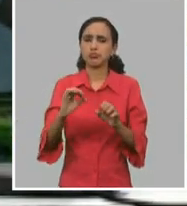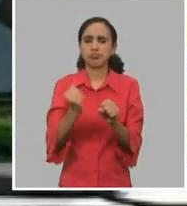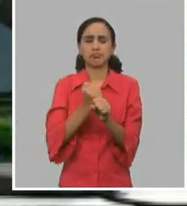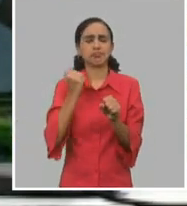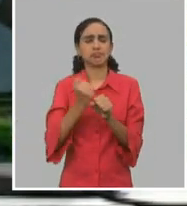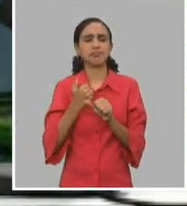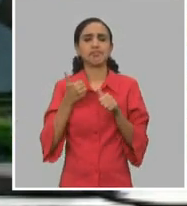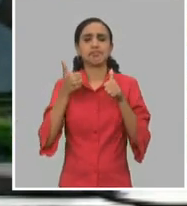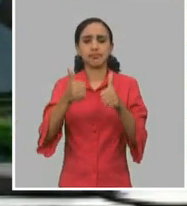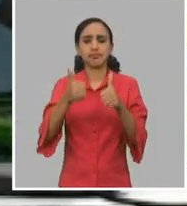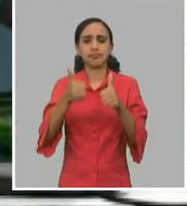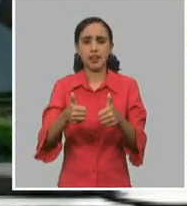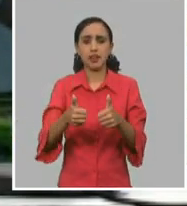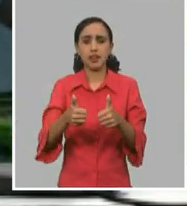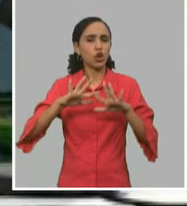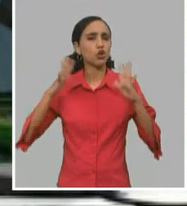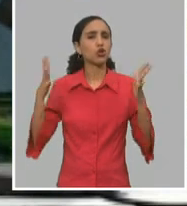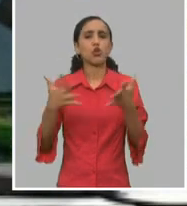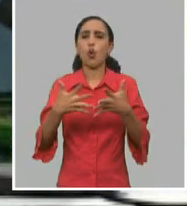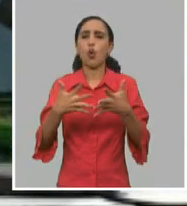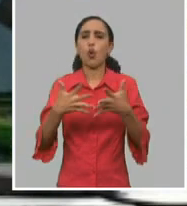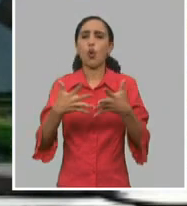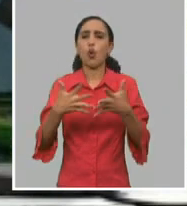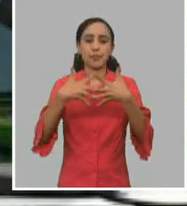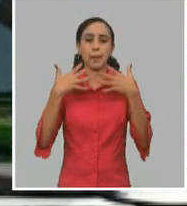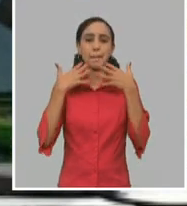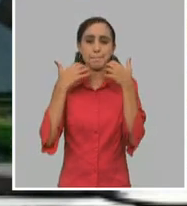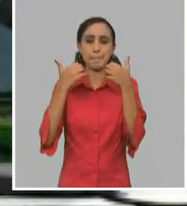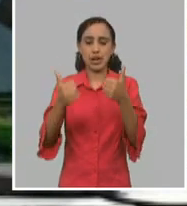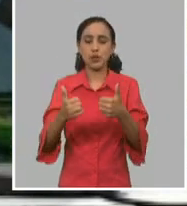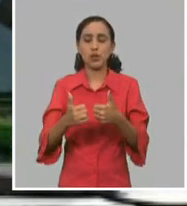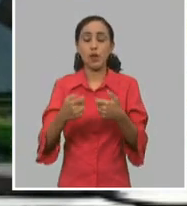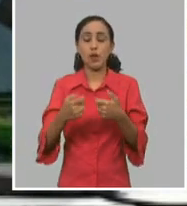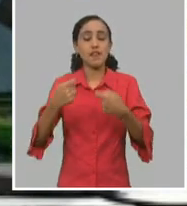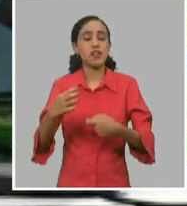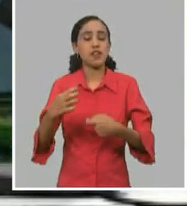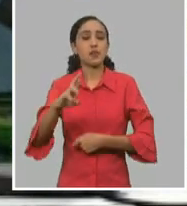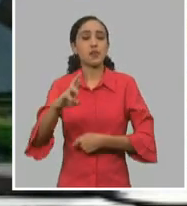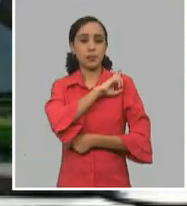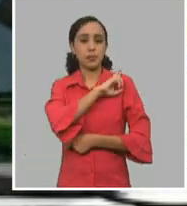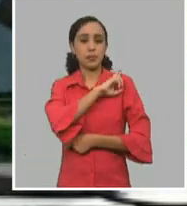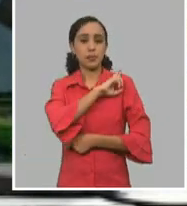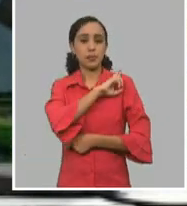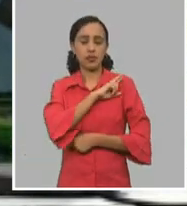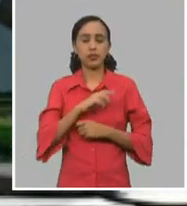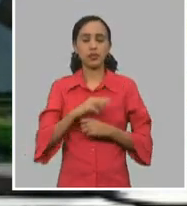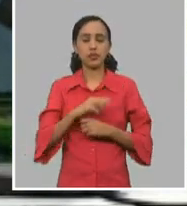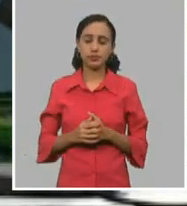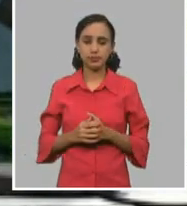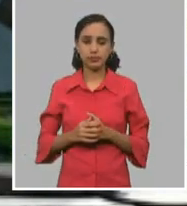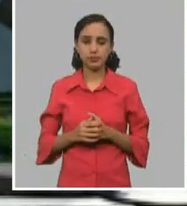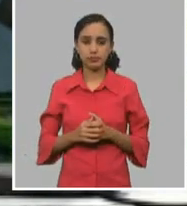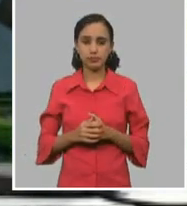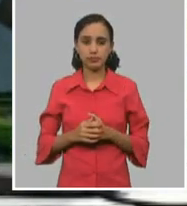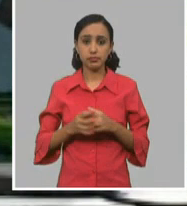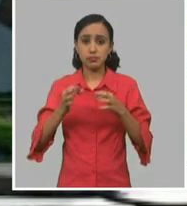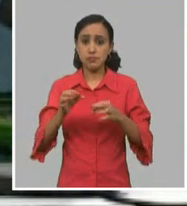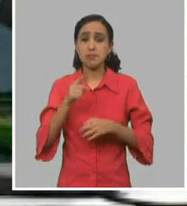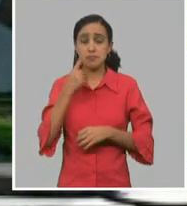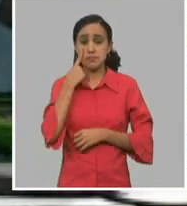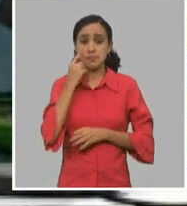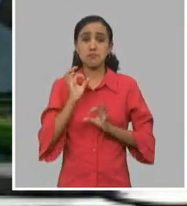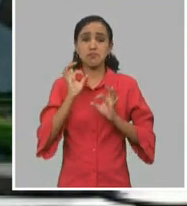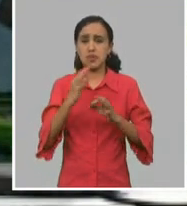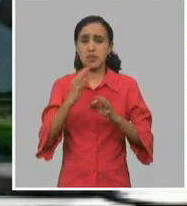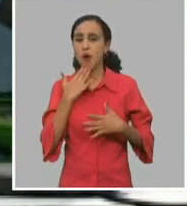enfrentarlo, que enfrentarlo entre todos no había manera, enfrentarlo con responsabilidad. Yo creo que también ahí está uno de los secretos de los cuales tú